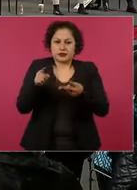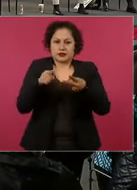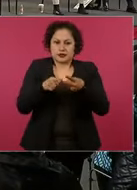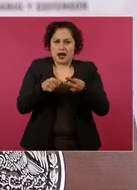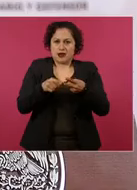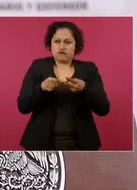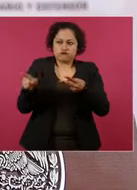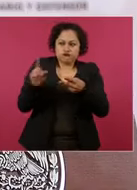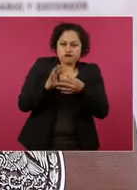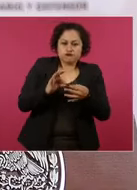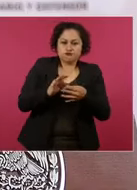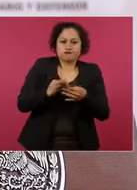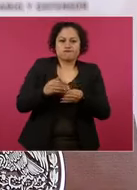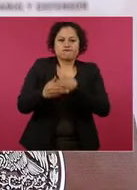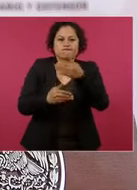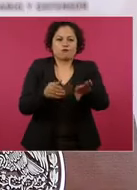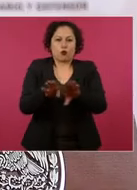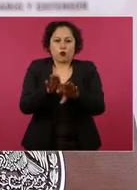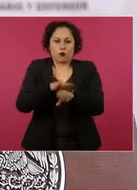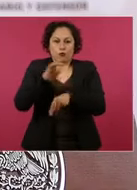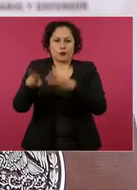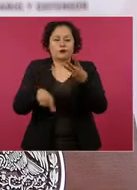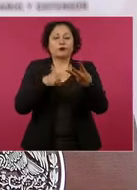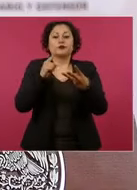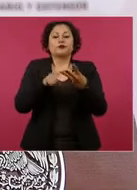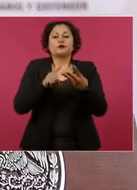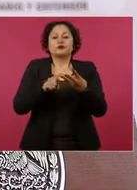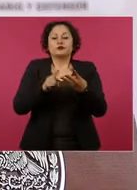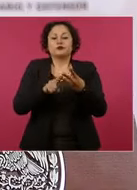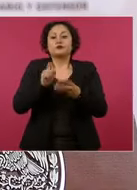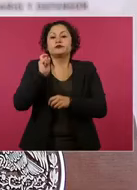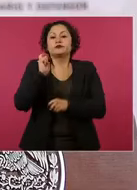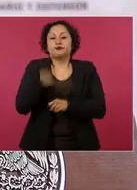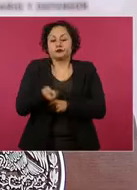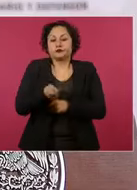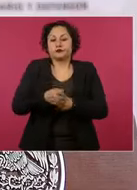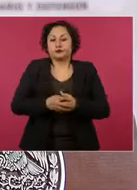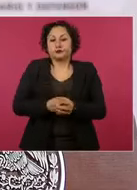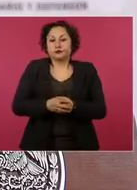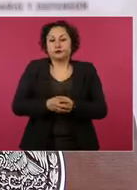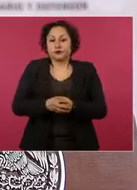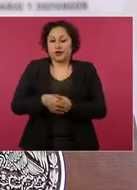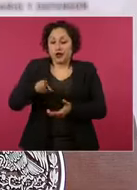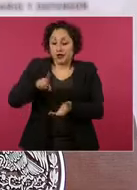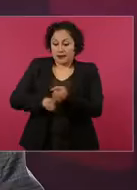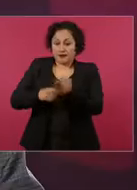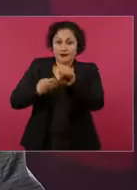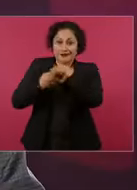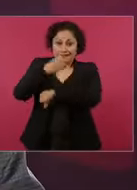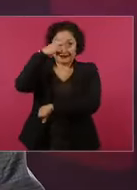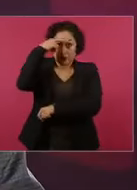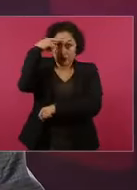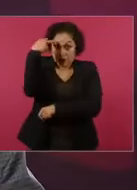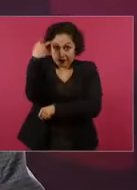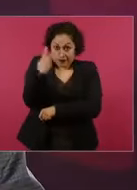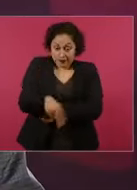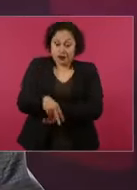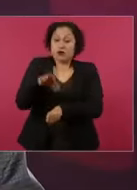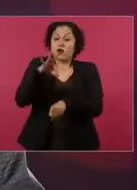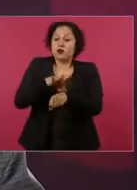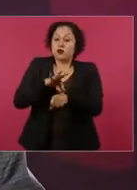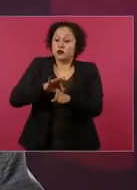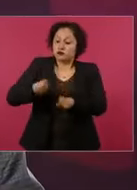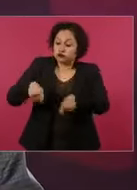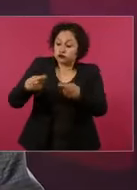vamos a oír. Y en tercer lugar, tenemos la basificación en el Estado de México, que tiene una magnitud